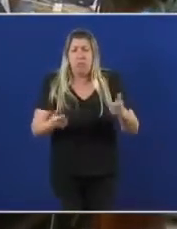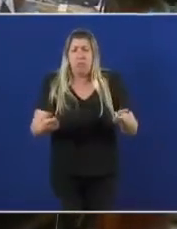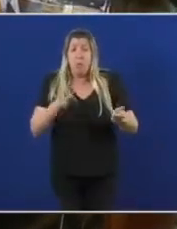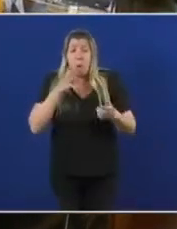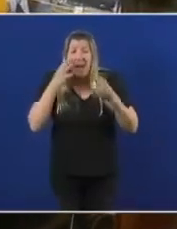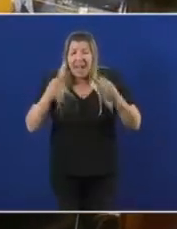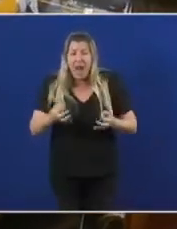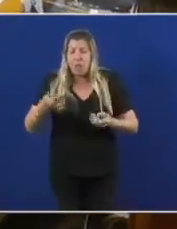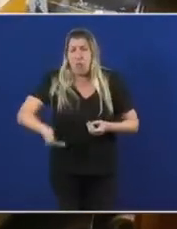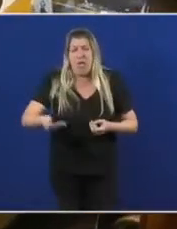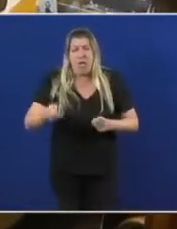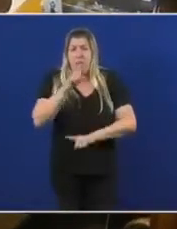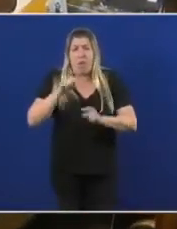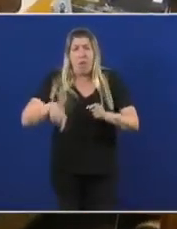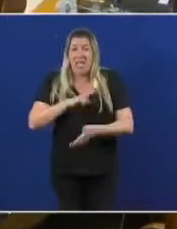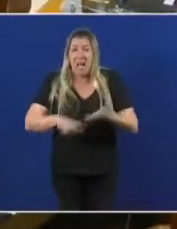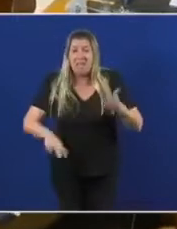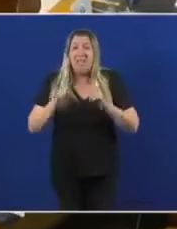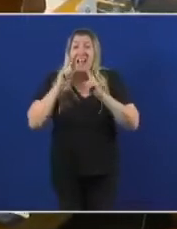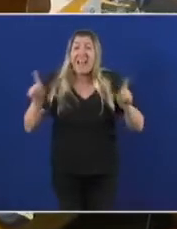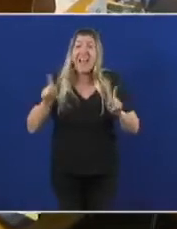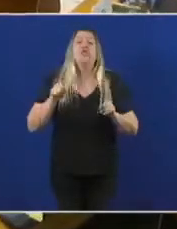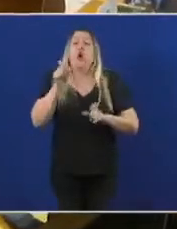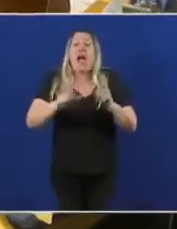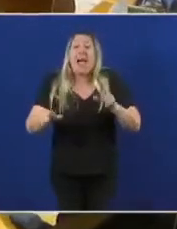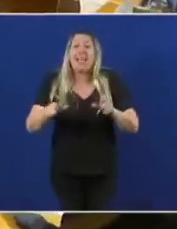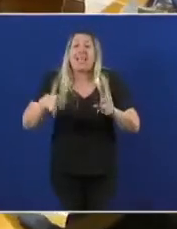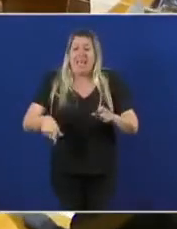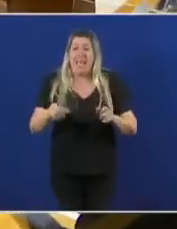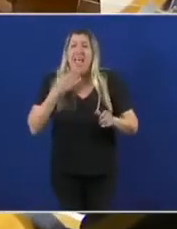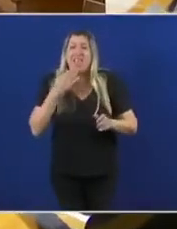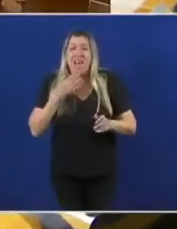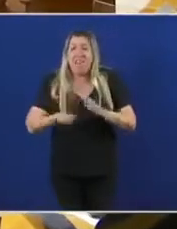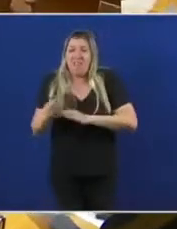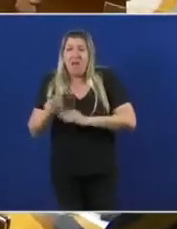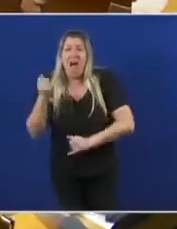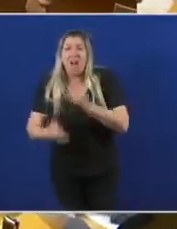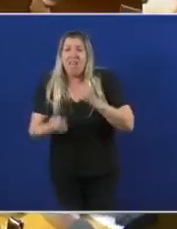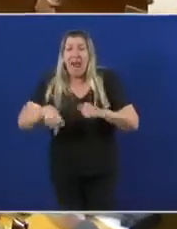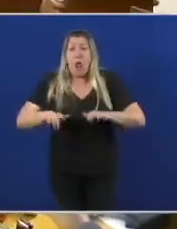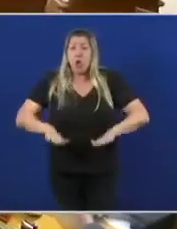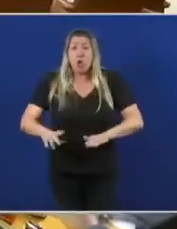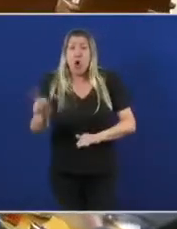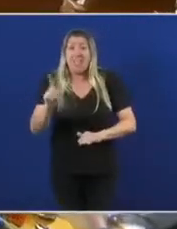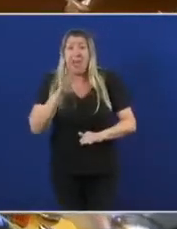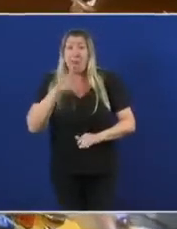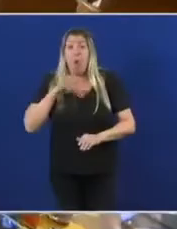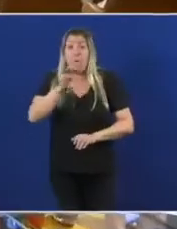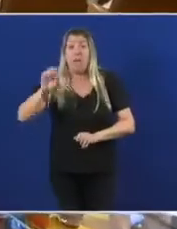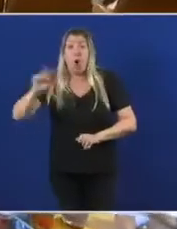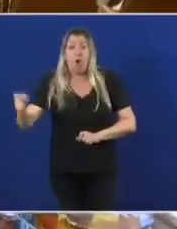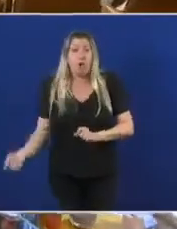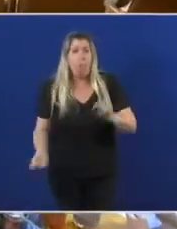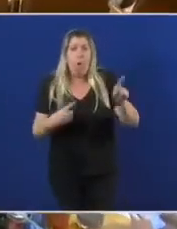emigra a xente que estaría en idade de criar fillos e vostede non ten ninguna alternativa. Señor Feijó